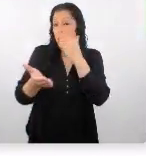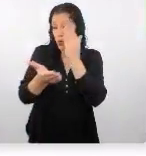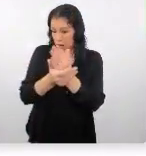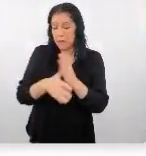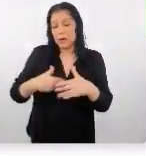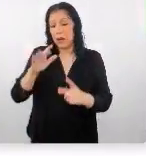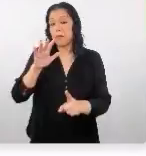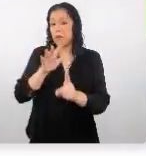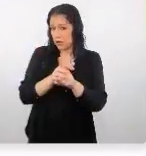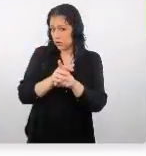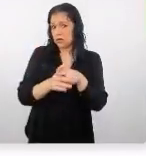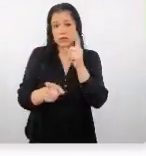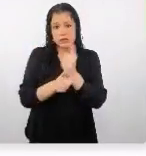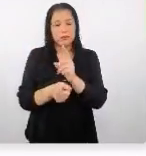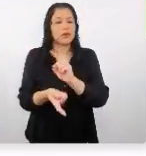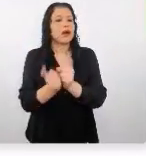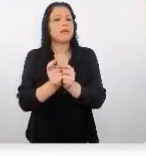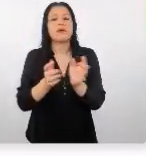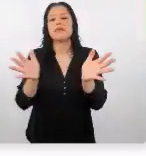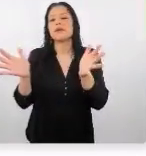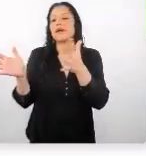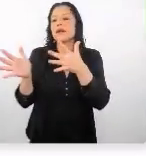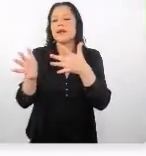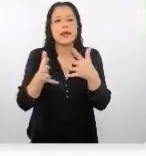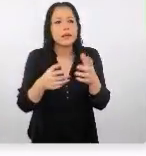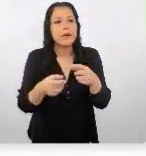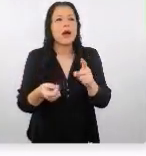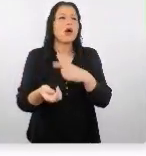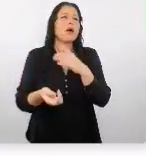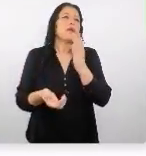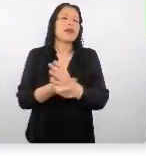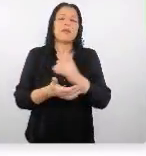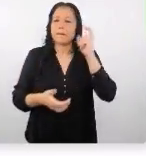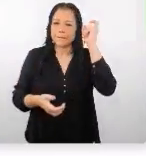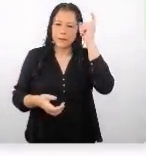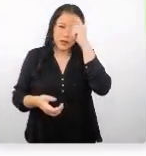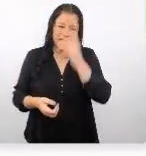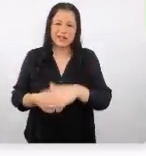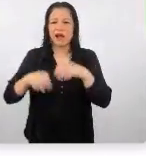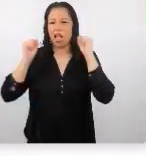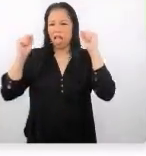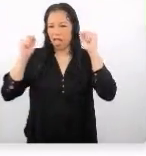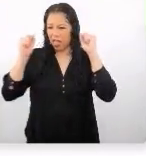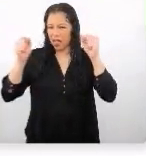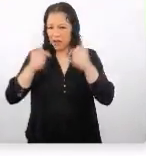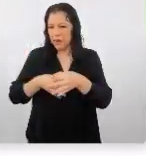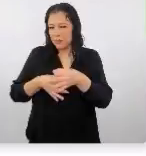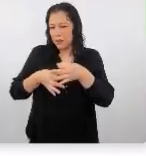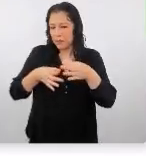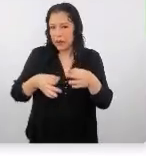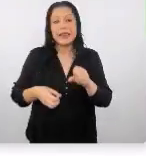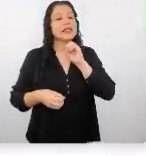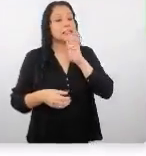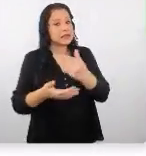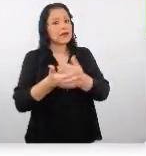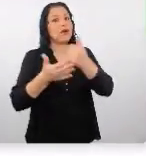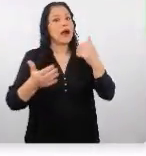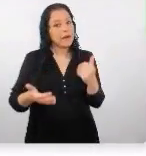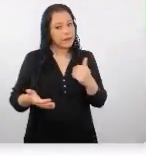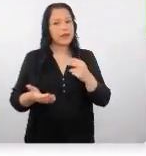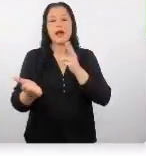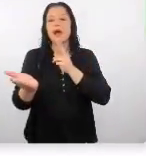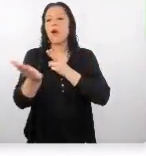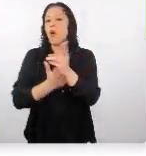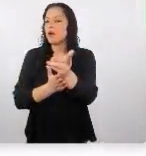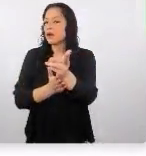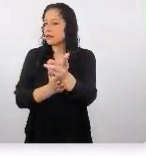ocurrir por cambio climático por situación política huelga etcétera retrasos decírselo siempre es